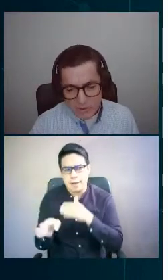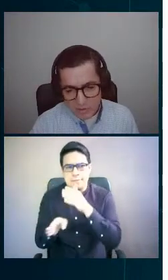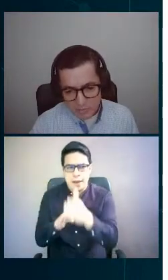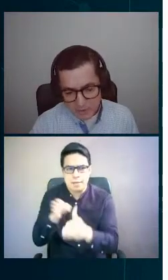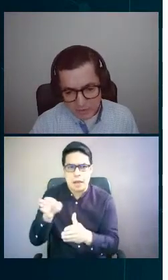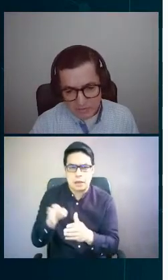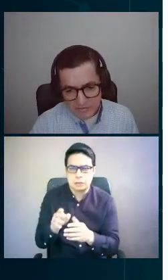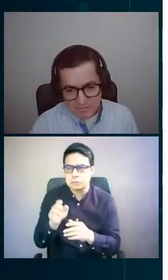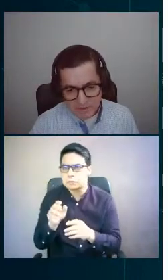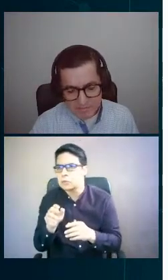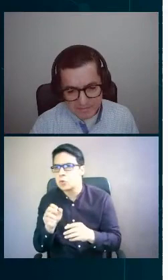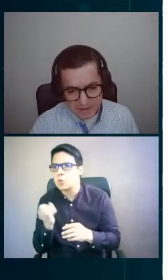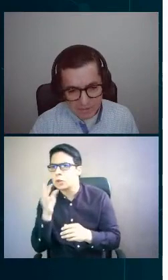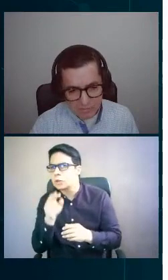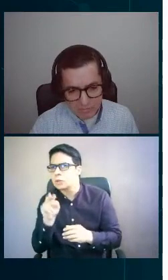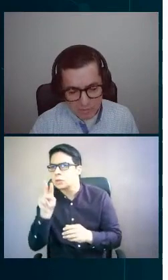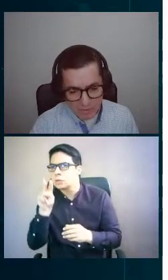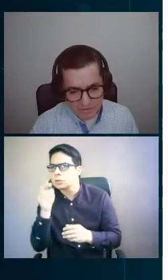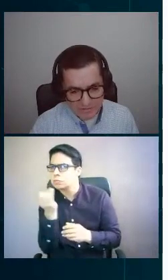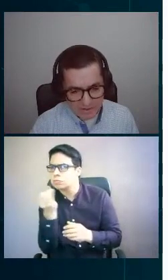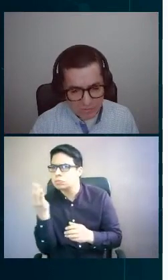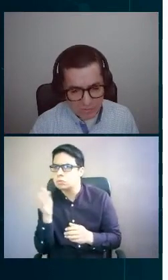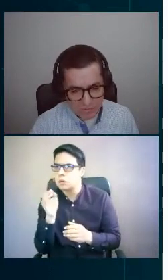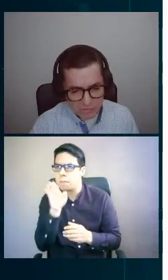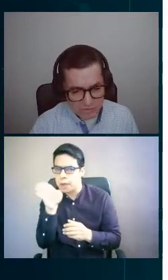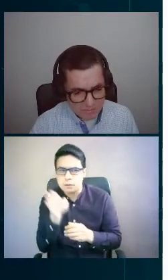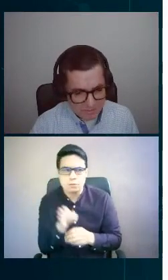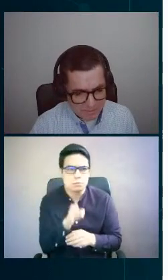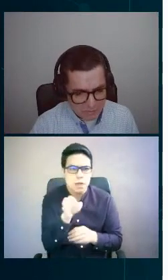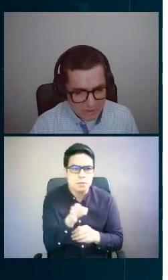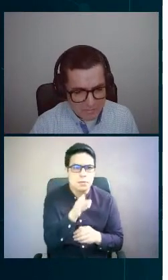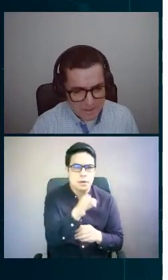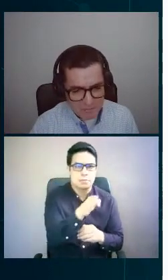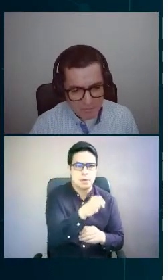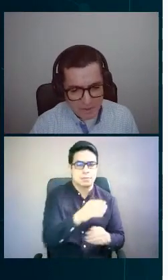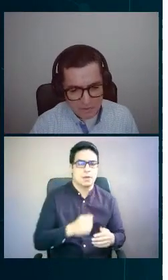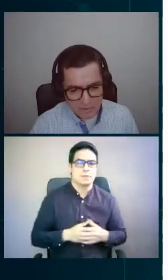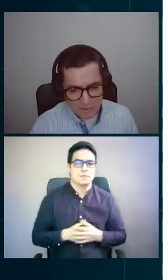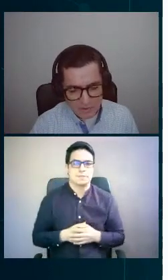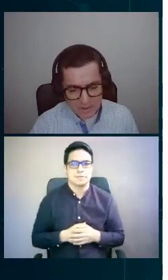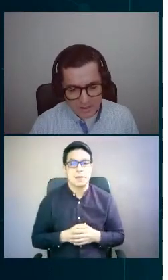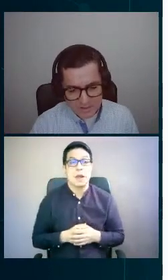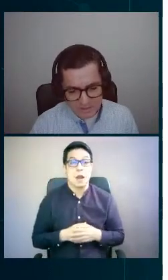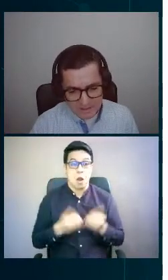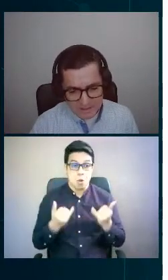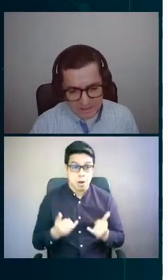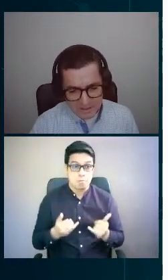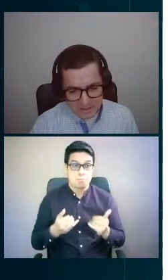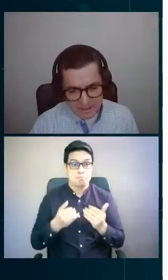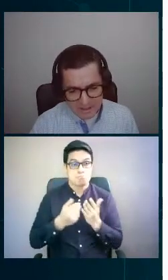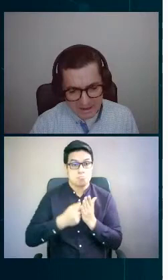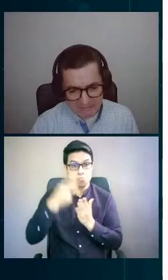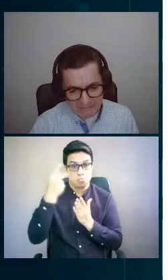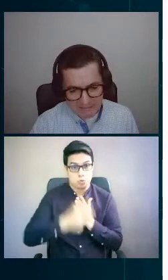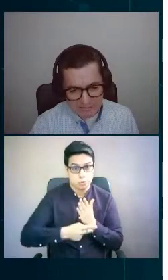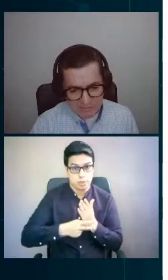Dentro de los proyectos que se implementaron con esta resolución, se implementó también el proyecto de